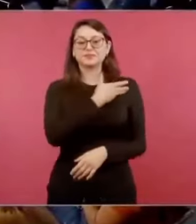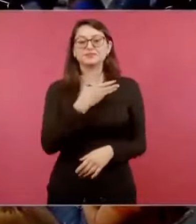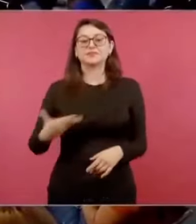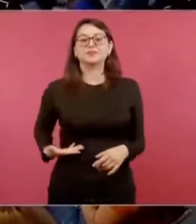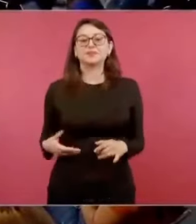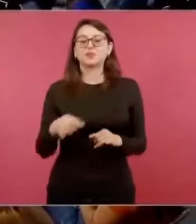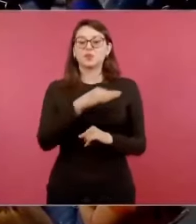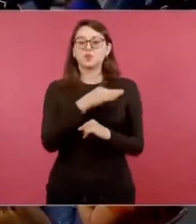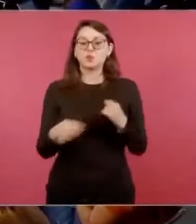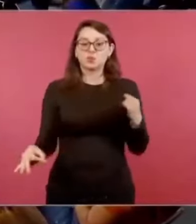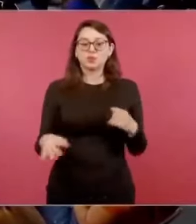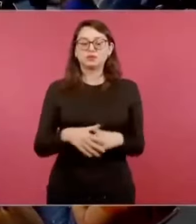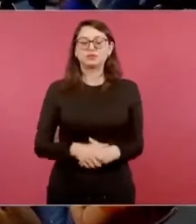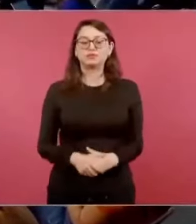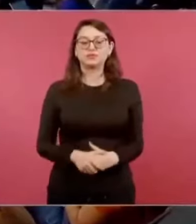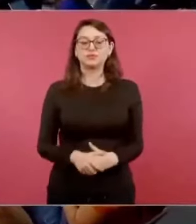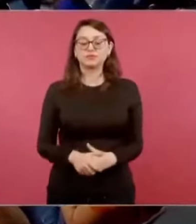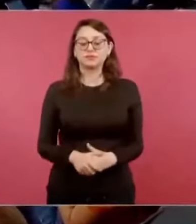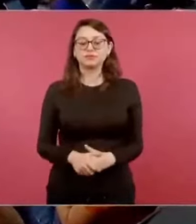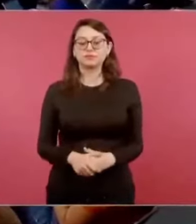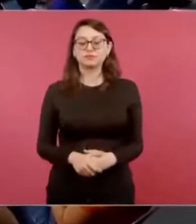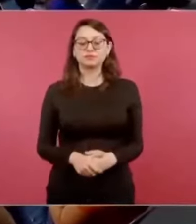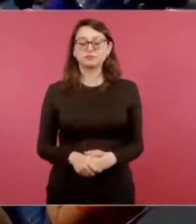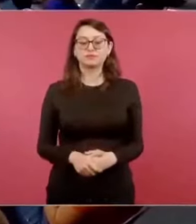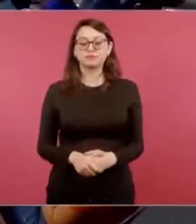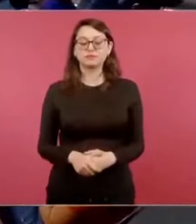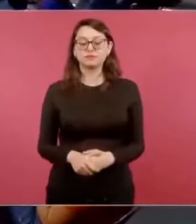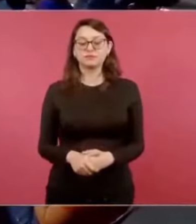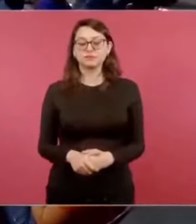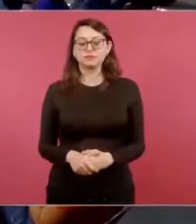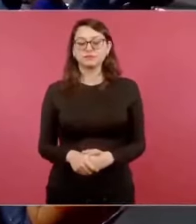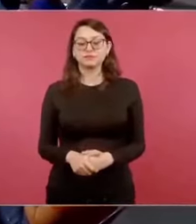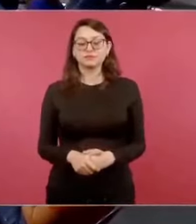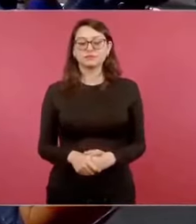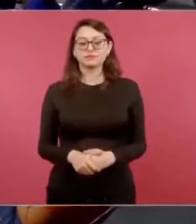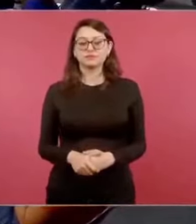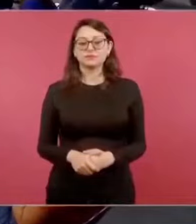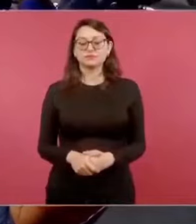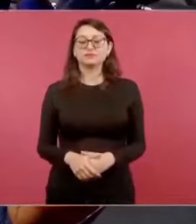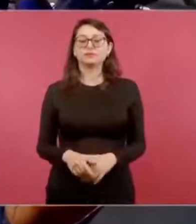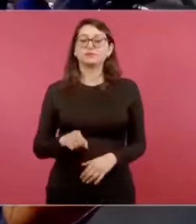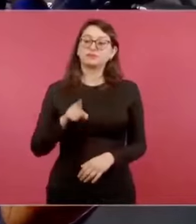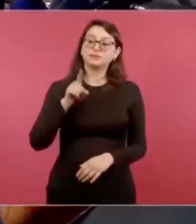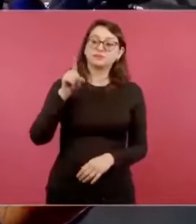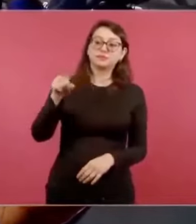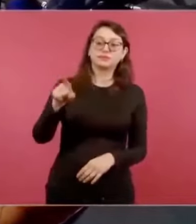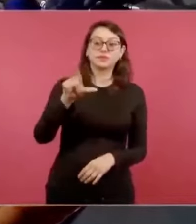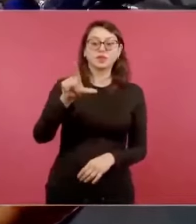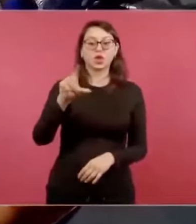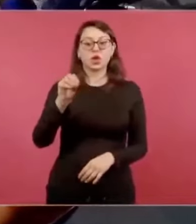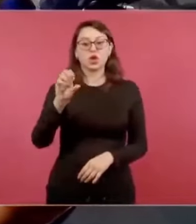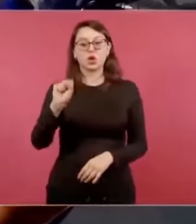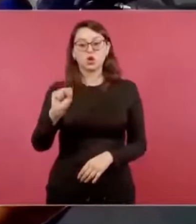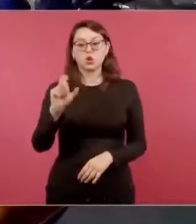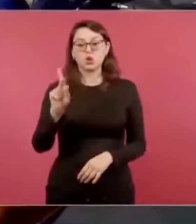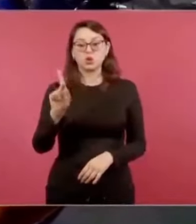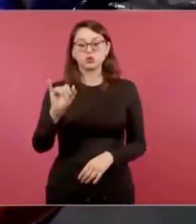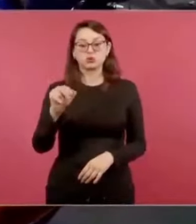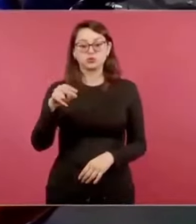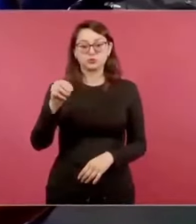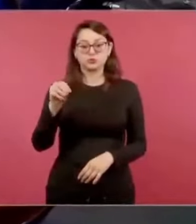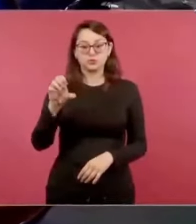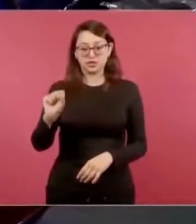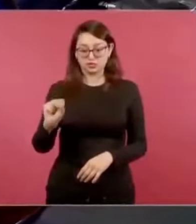Pues hemos hecho algunas visitas al Centro Cultural Los Pinos, la residencia oficial del